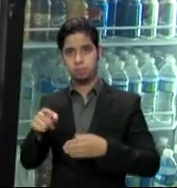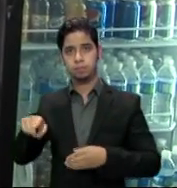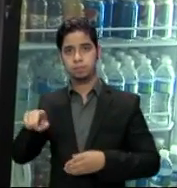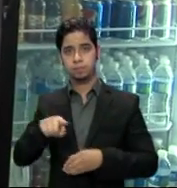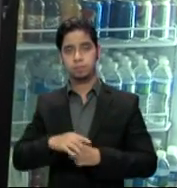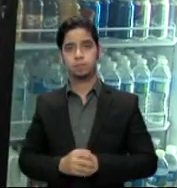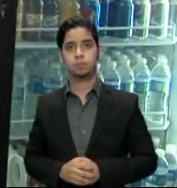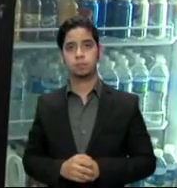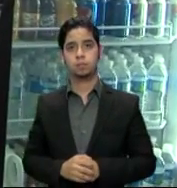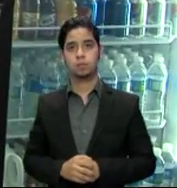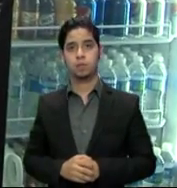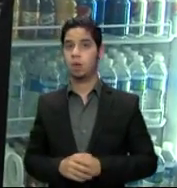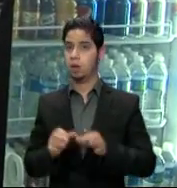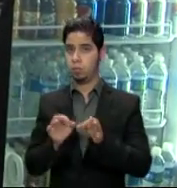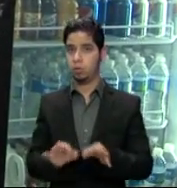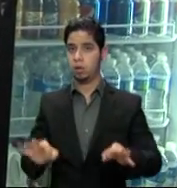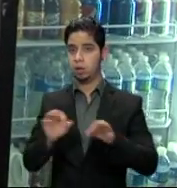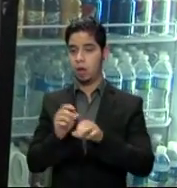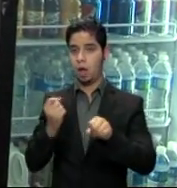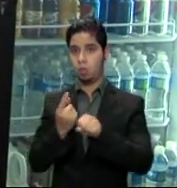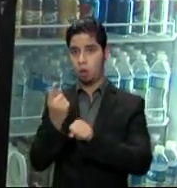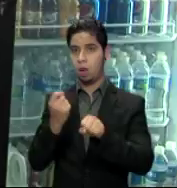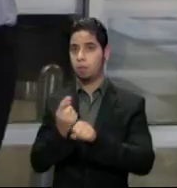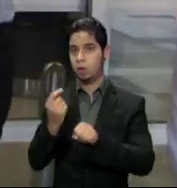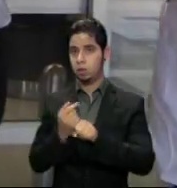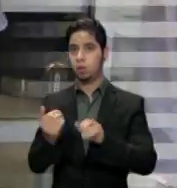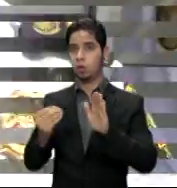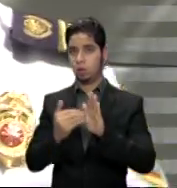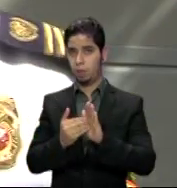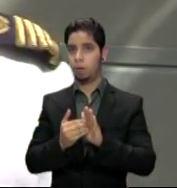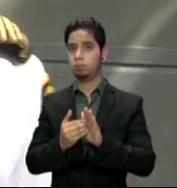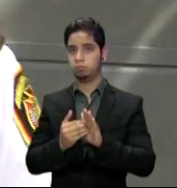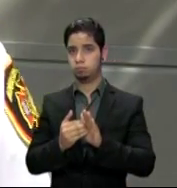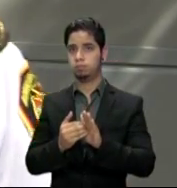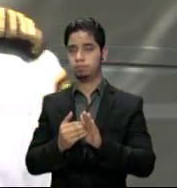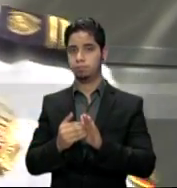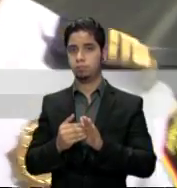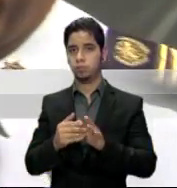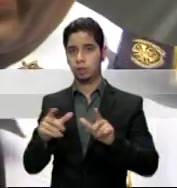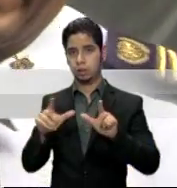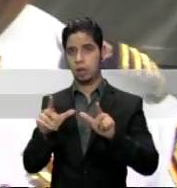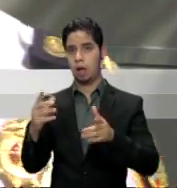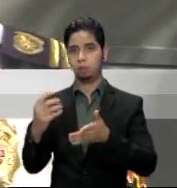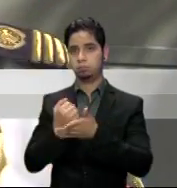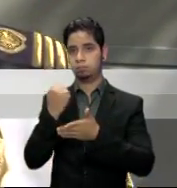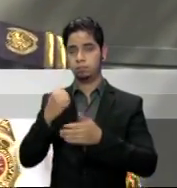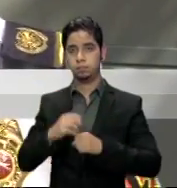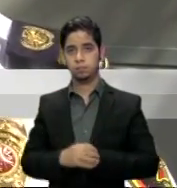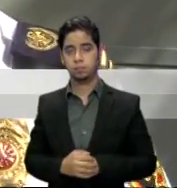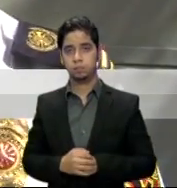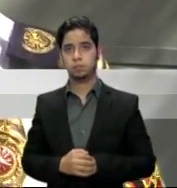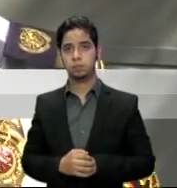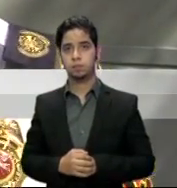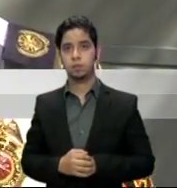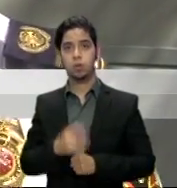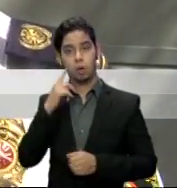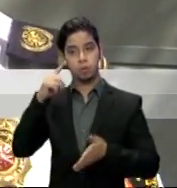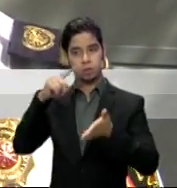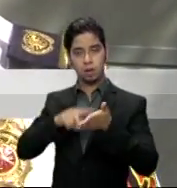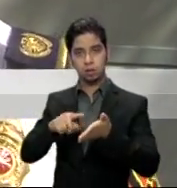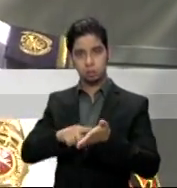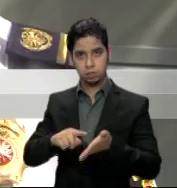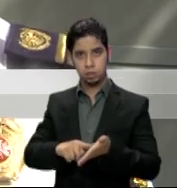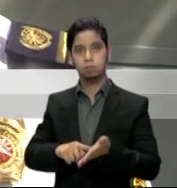tienen que ser renovados anualmente. Vamos a identificar riesgos de incendio, estructuras que no han sido inspeccionadas por más de un año,